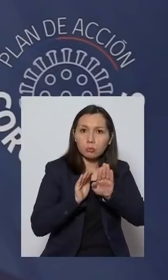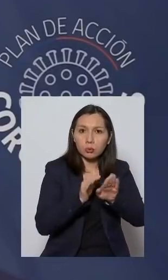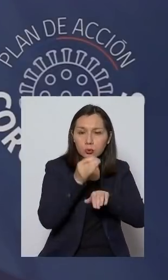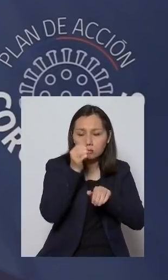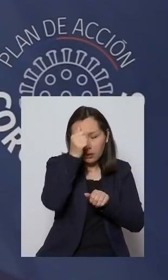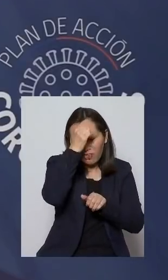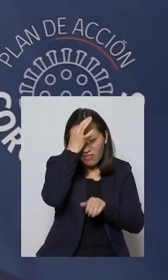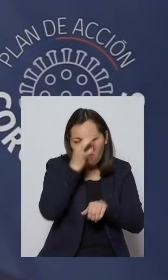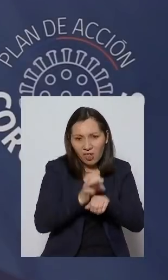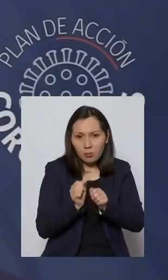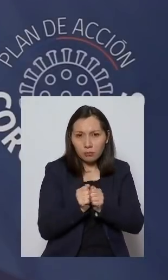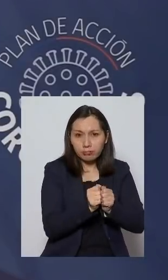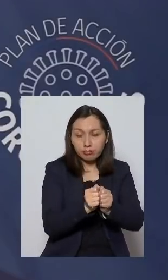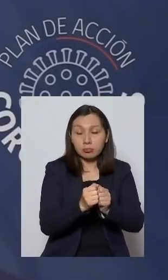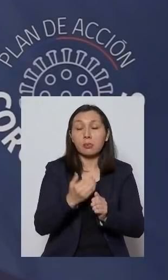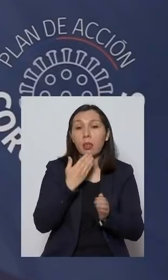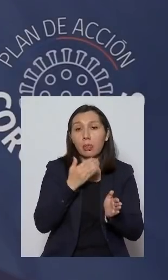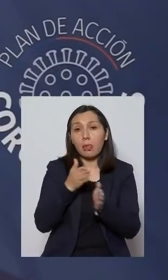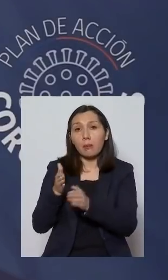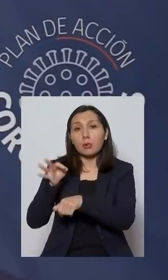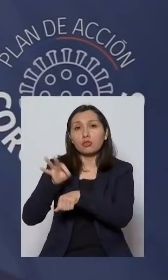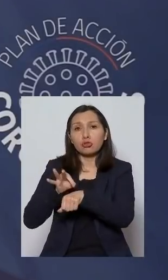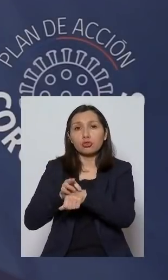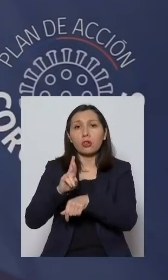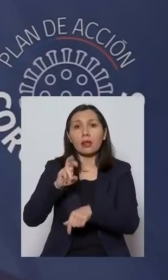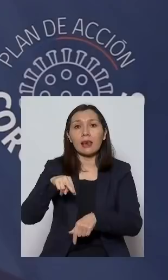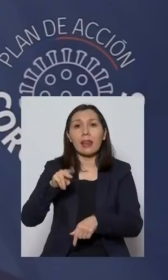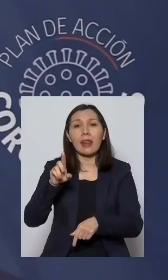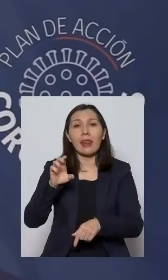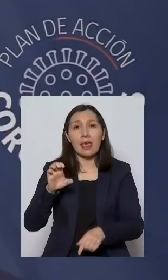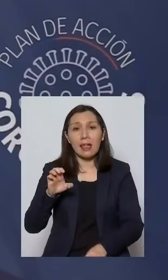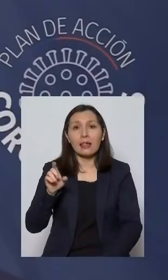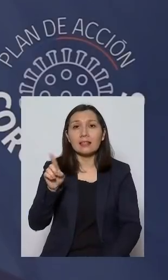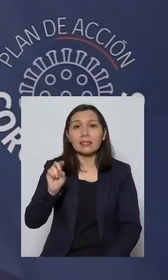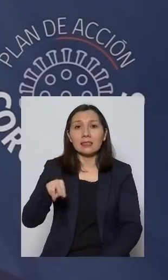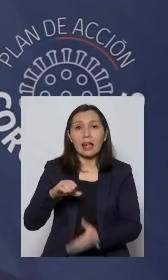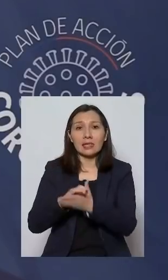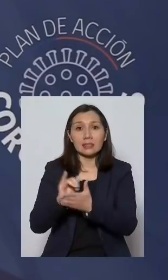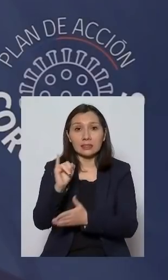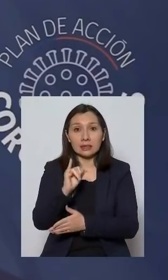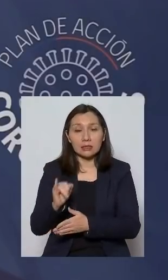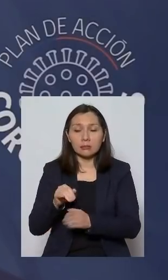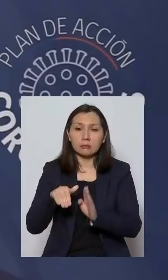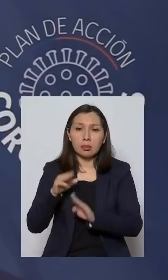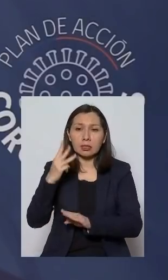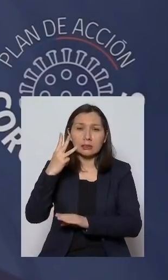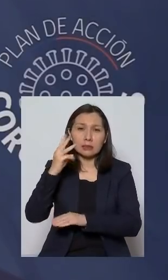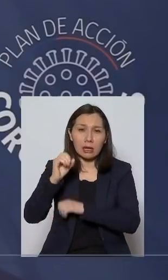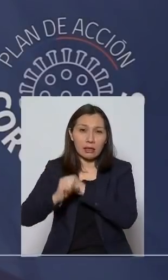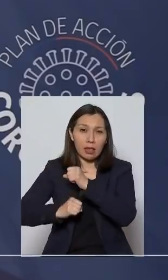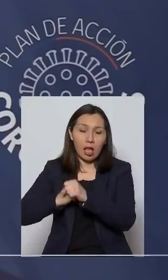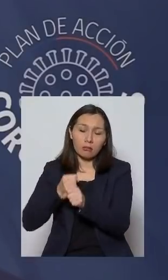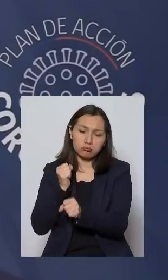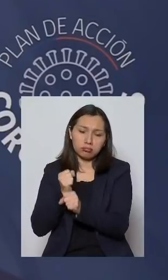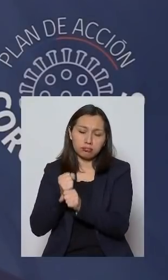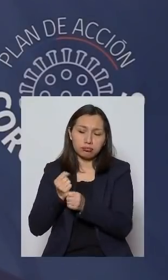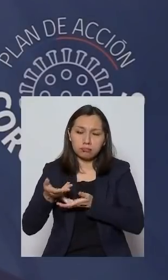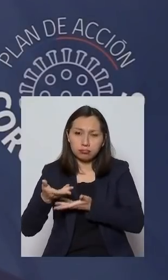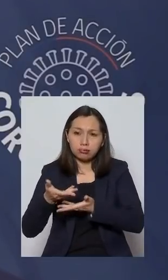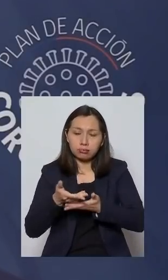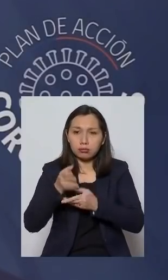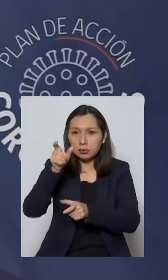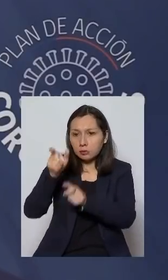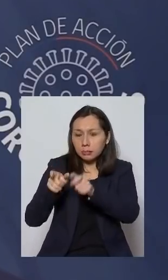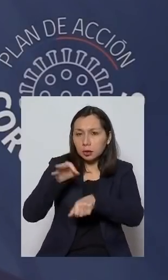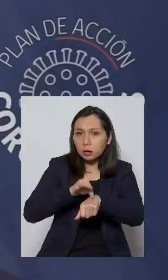enfermos. Y también al doctor René Sánchez Bascuñán, que durante más de tres décadas trabajó atendiendo